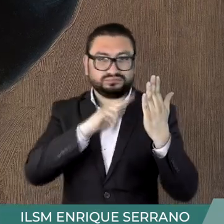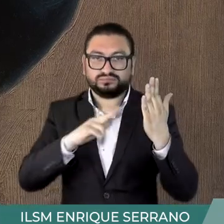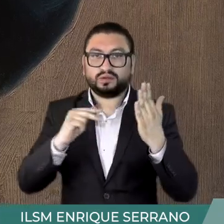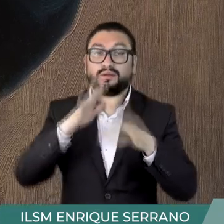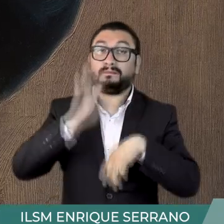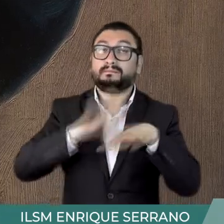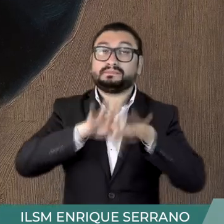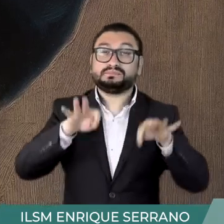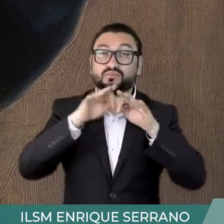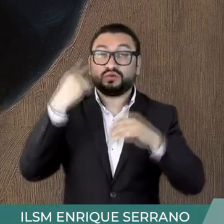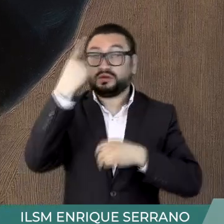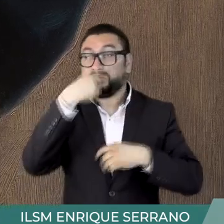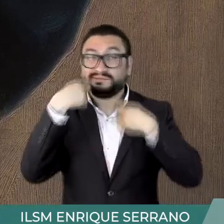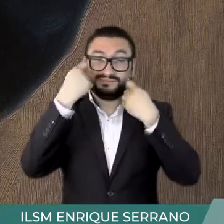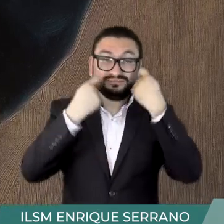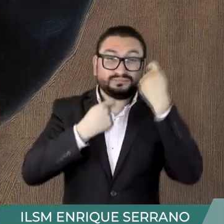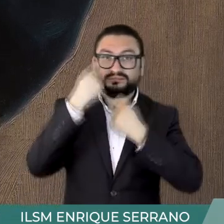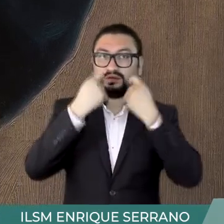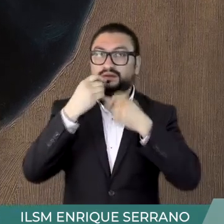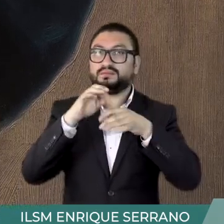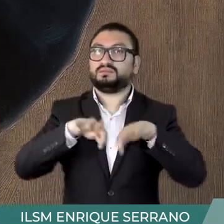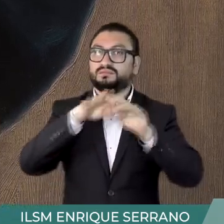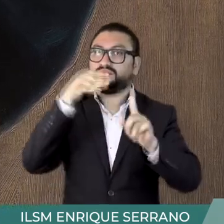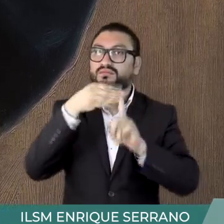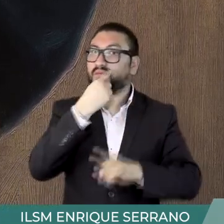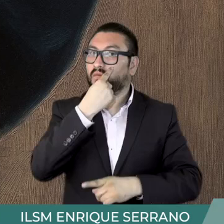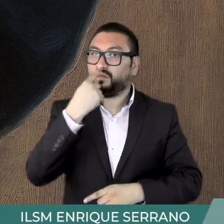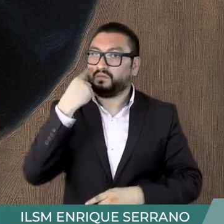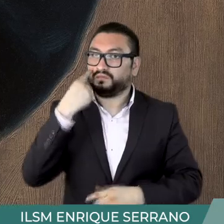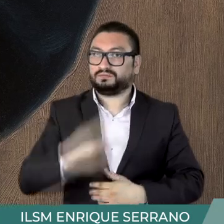todo, sus rasgos físicos, principalmente los ojos.